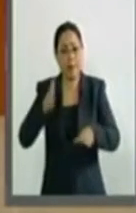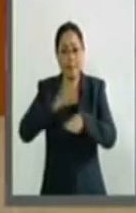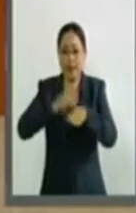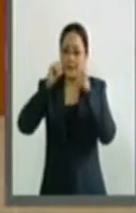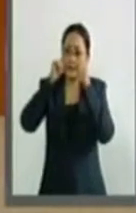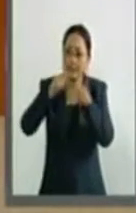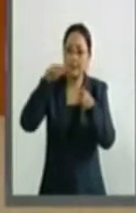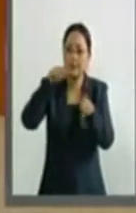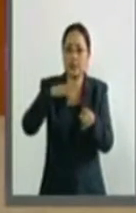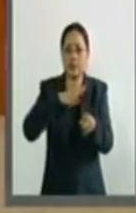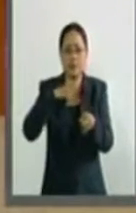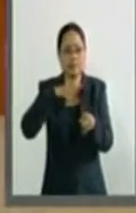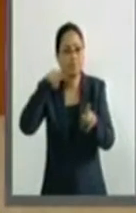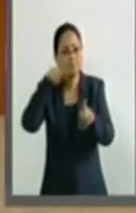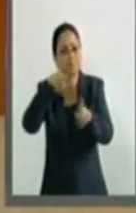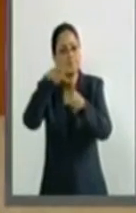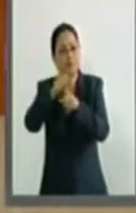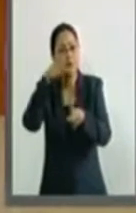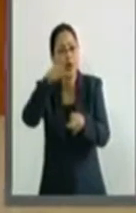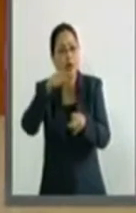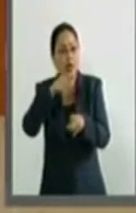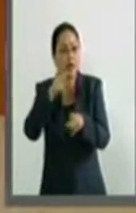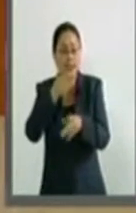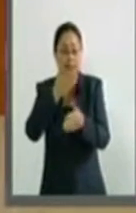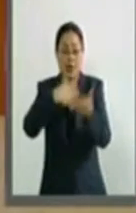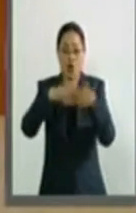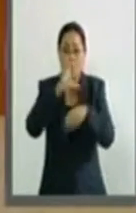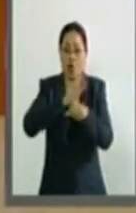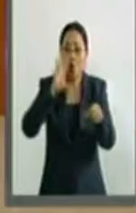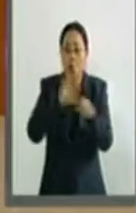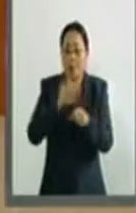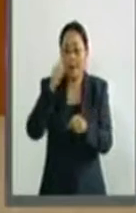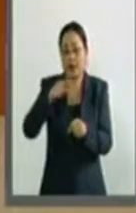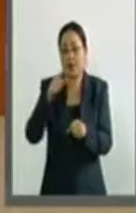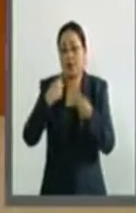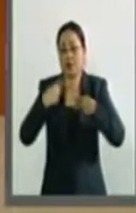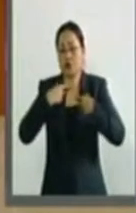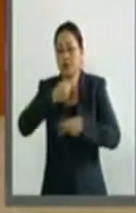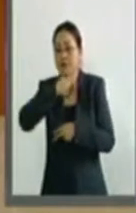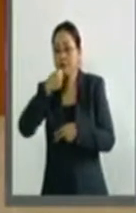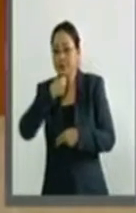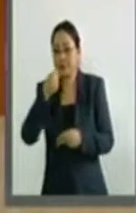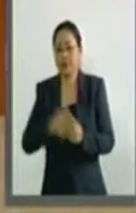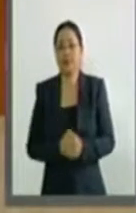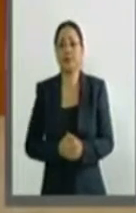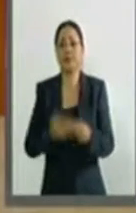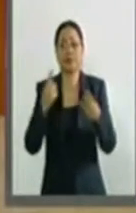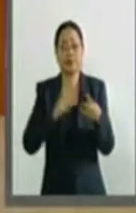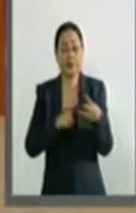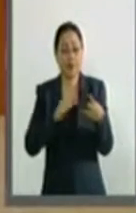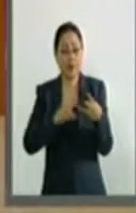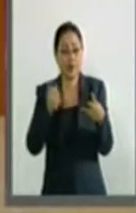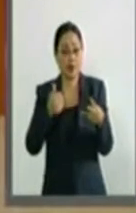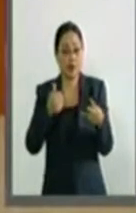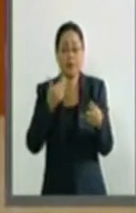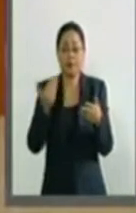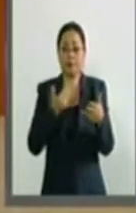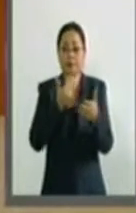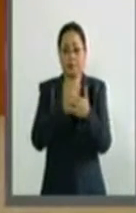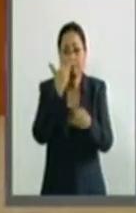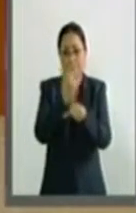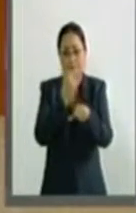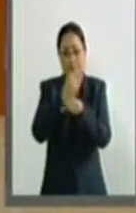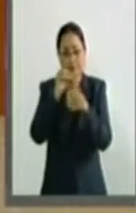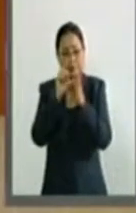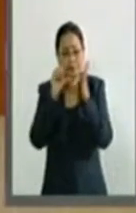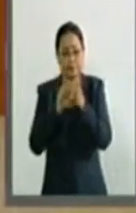atender, procurar y promover el desarrollo humano integral de las personas adultas mayores. Finalmente, proponemos reformar